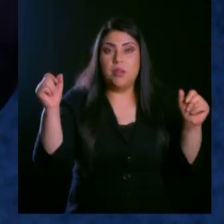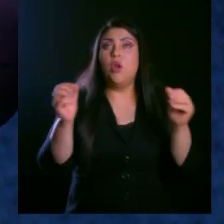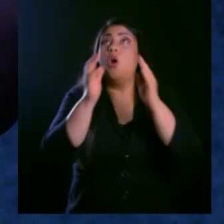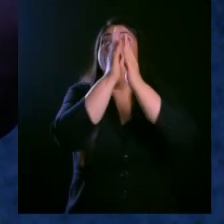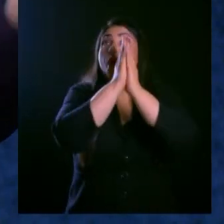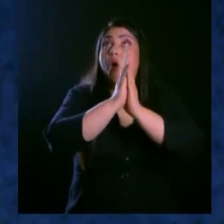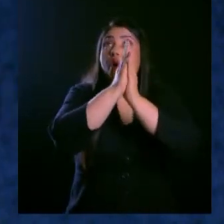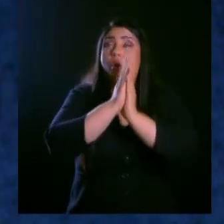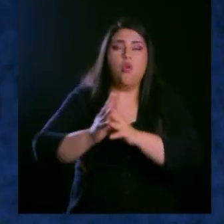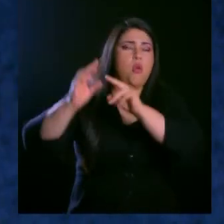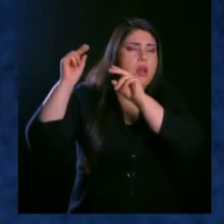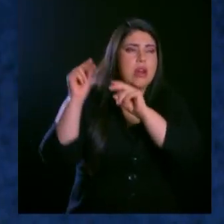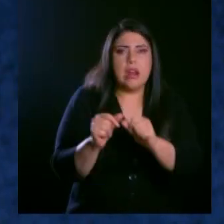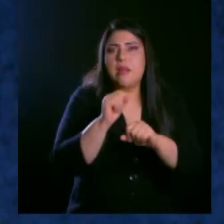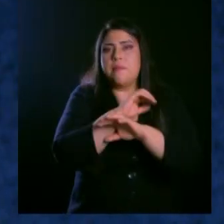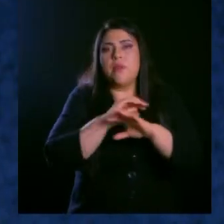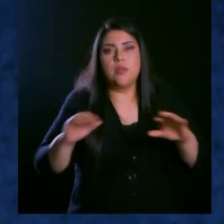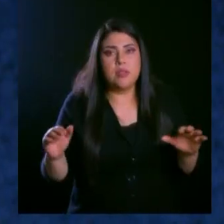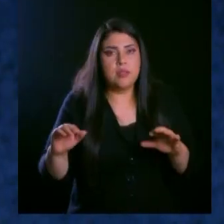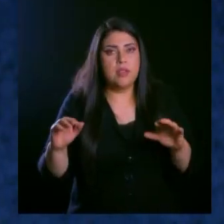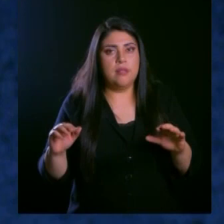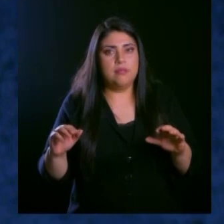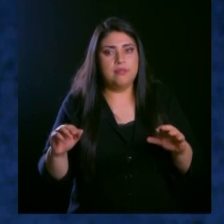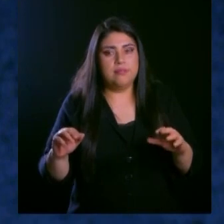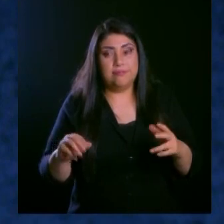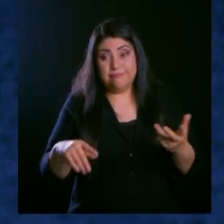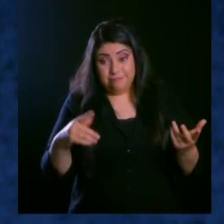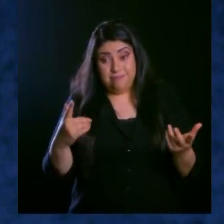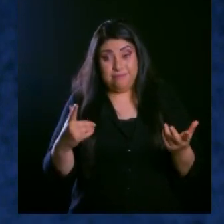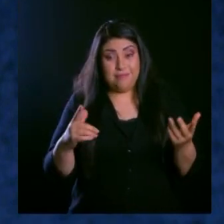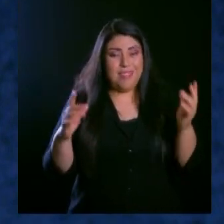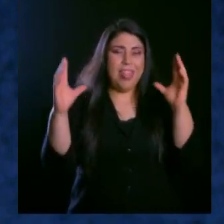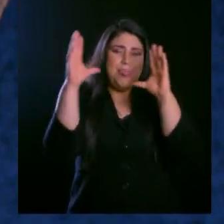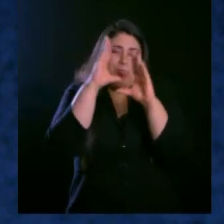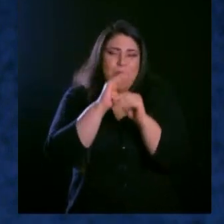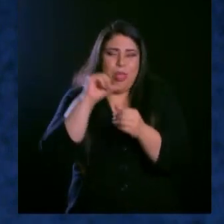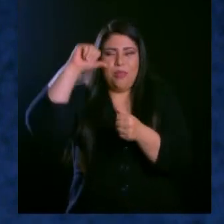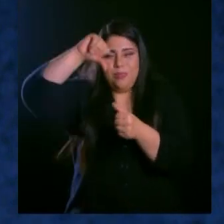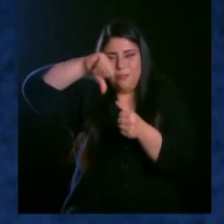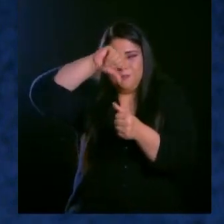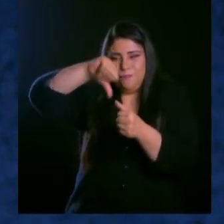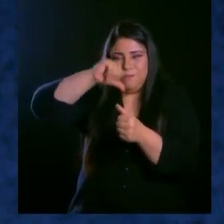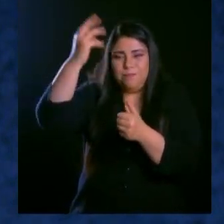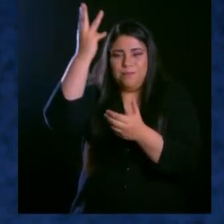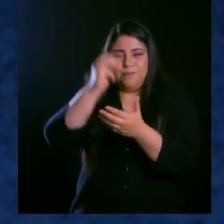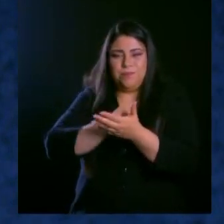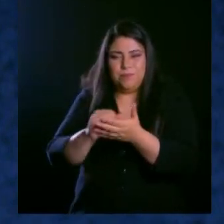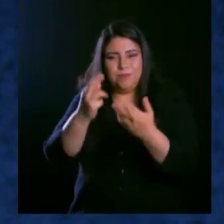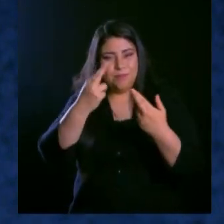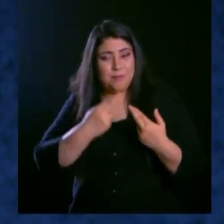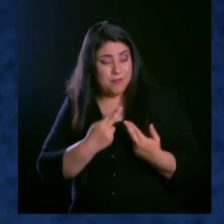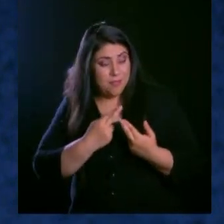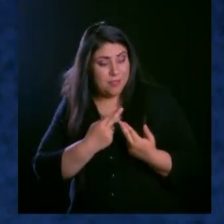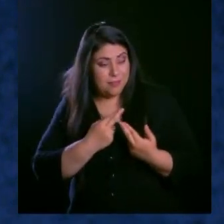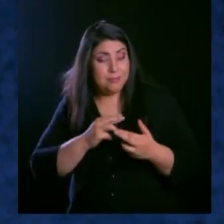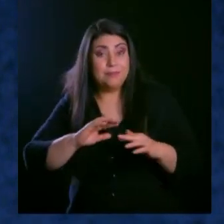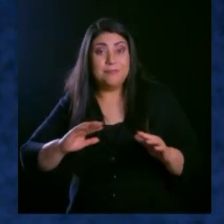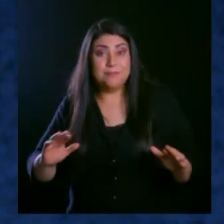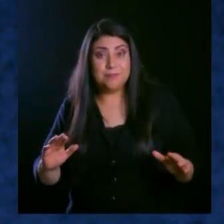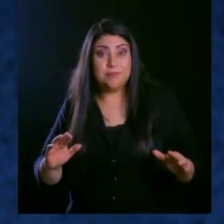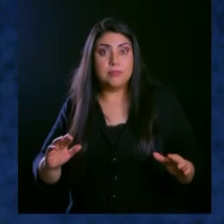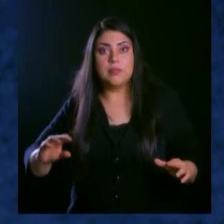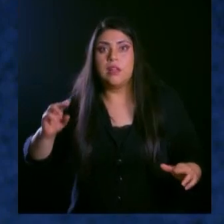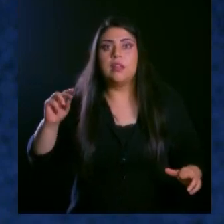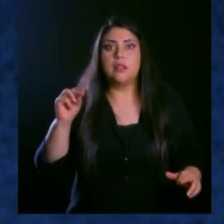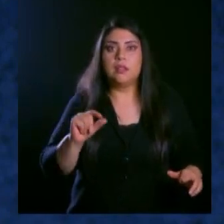recibimos al Espíritu Santo en una experiencia con Dios, en las noches de unción, recibimos al Espíritu Santo, nos da un don, y de la nada